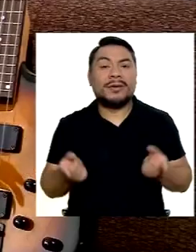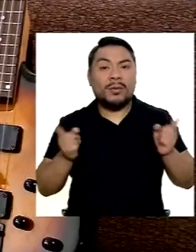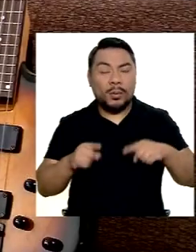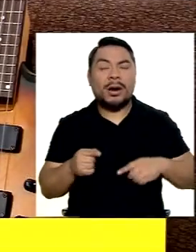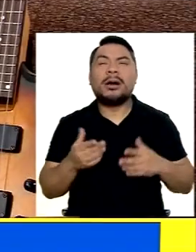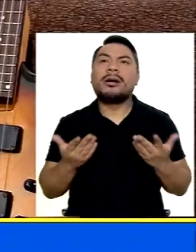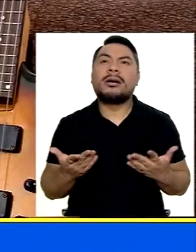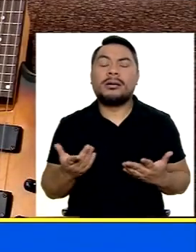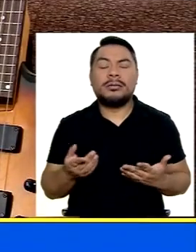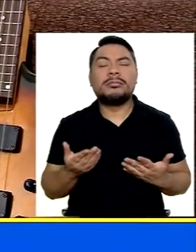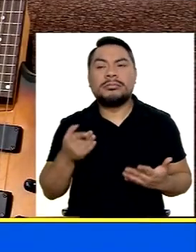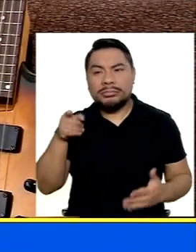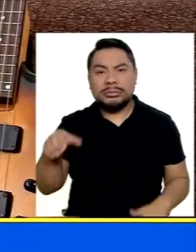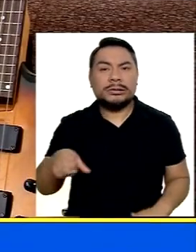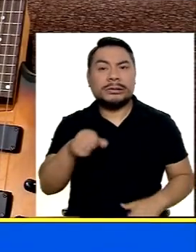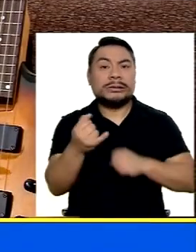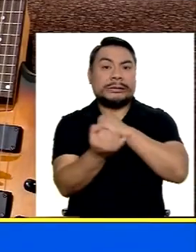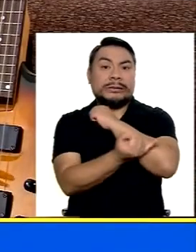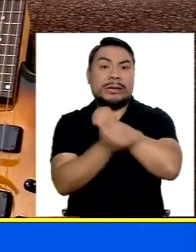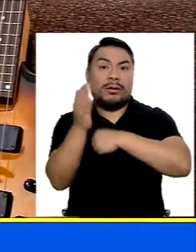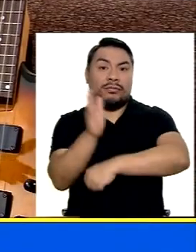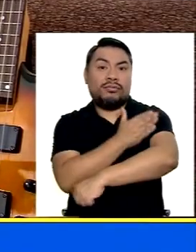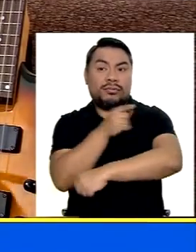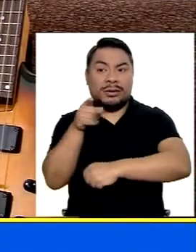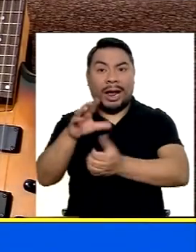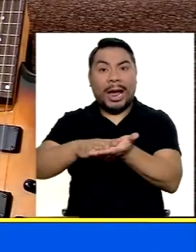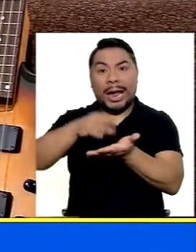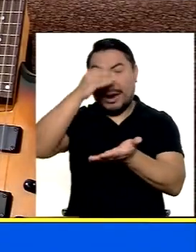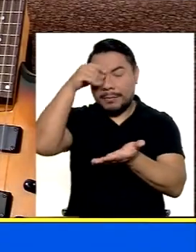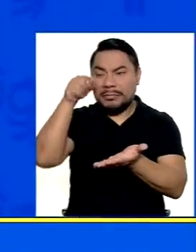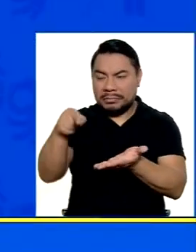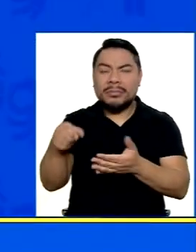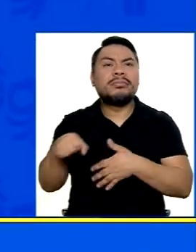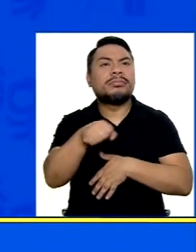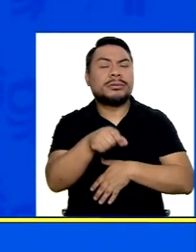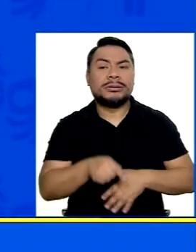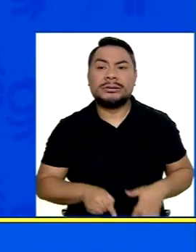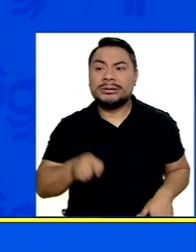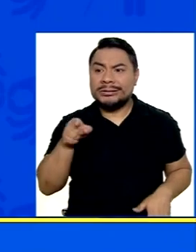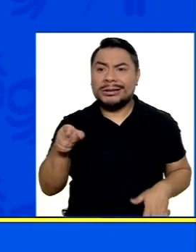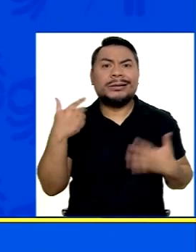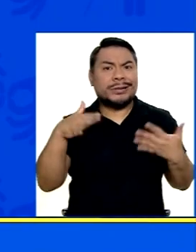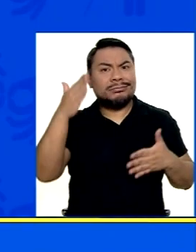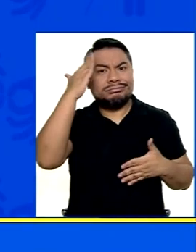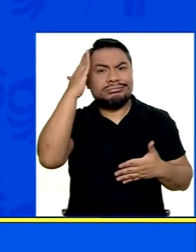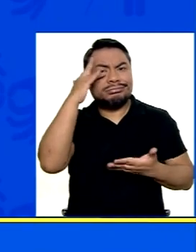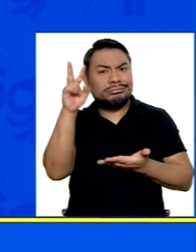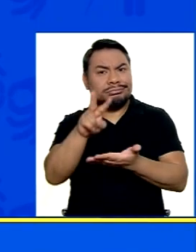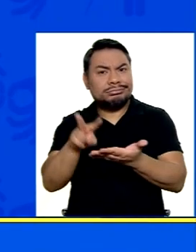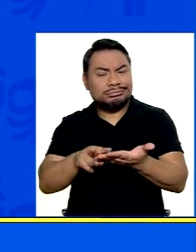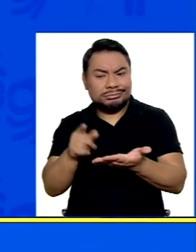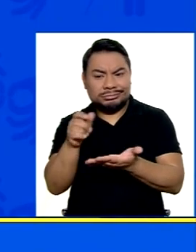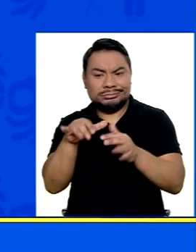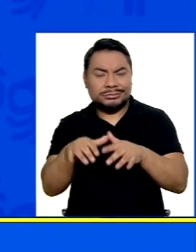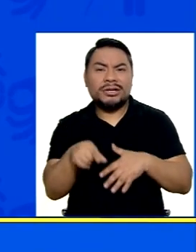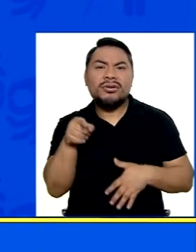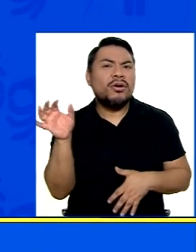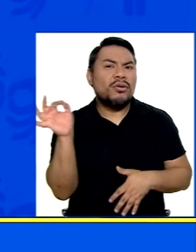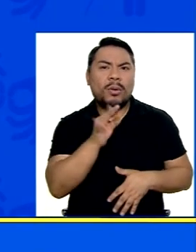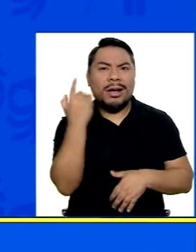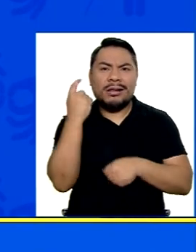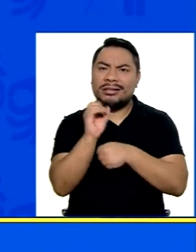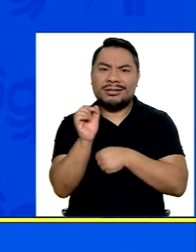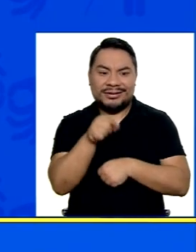Cuando le llevamos A un instituto De música Para que pueda aprender Me dijeron Que ya leía partituras Y nunca había estudiado